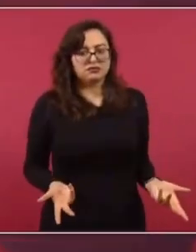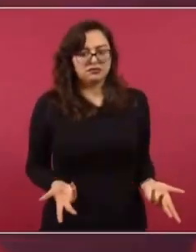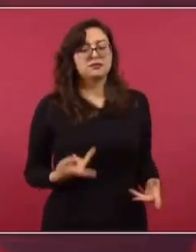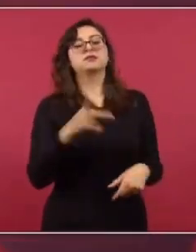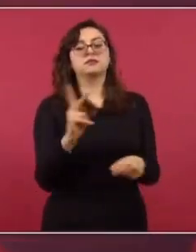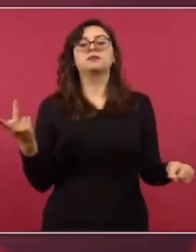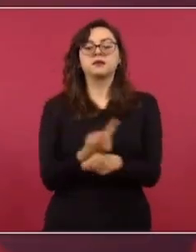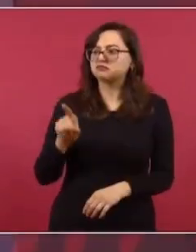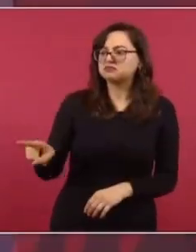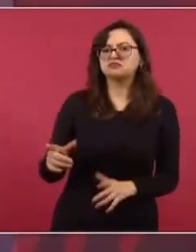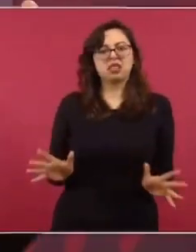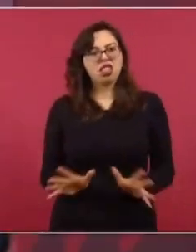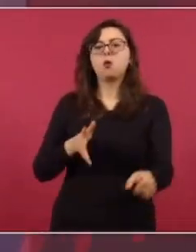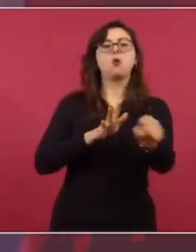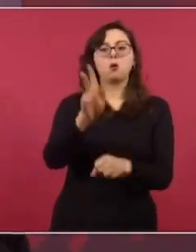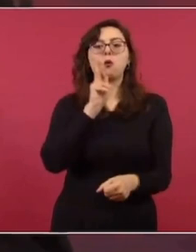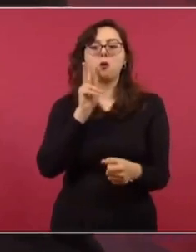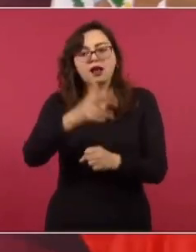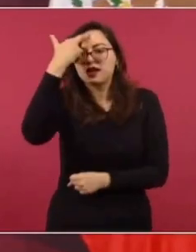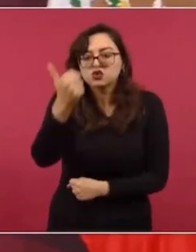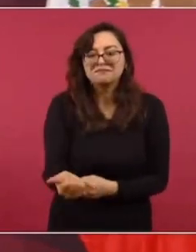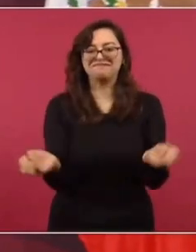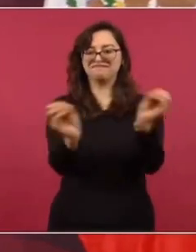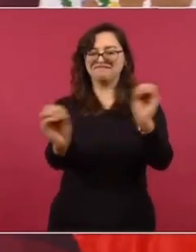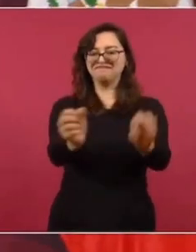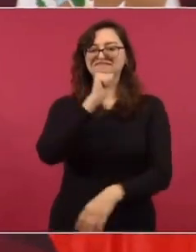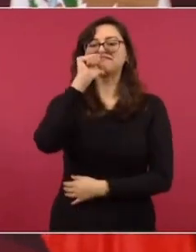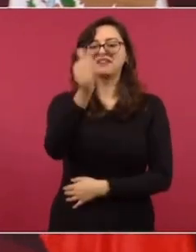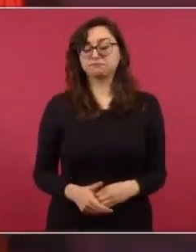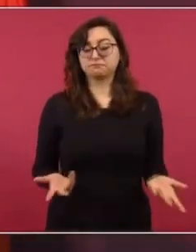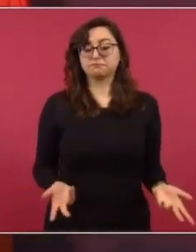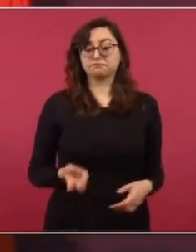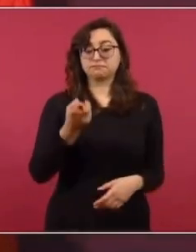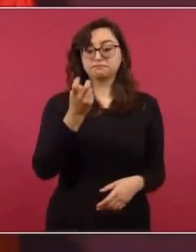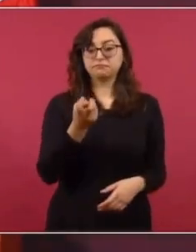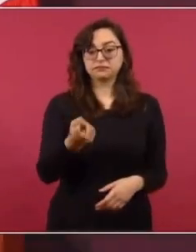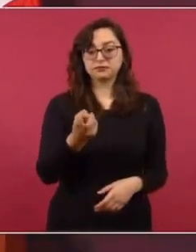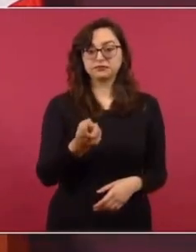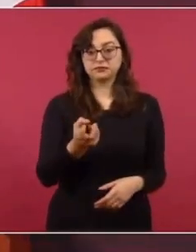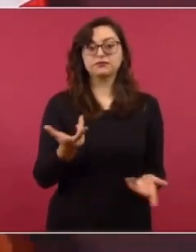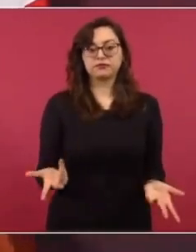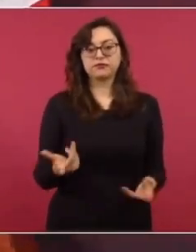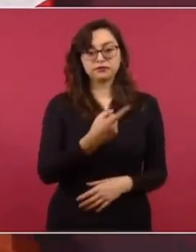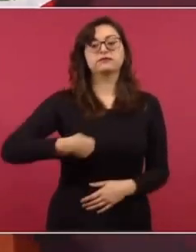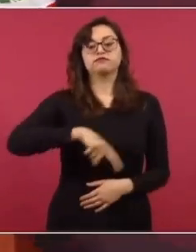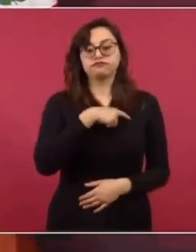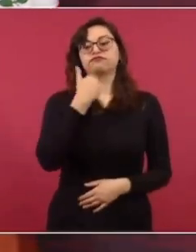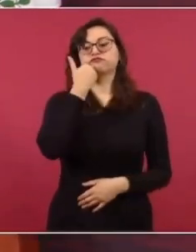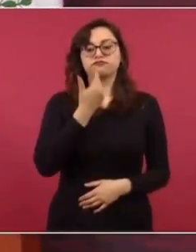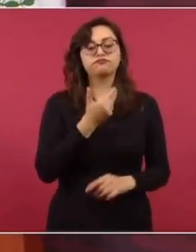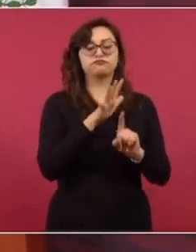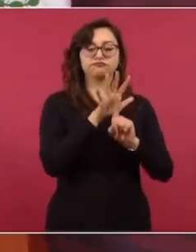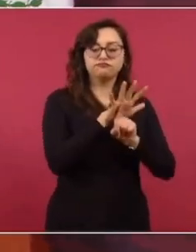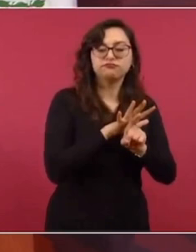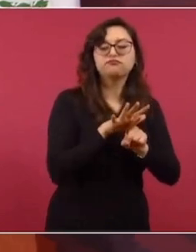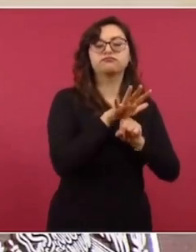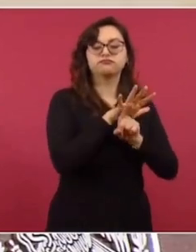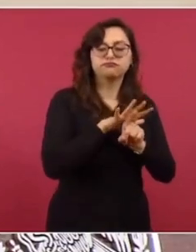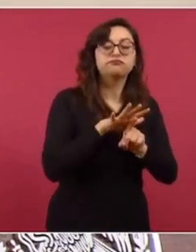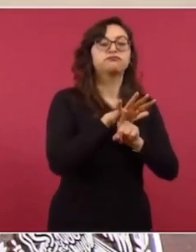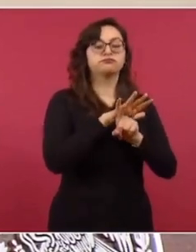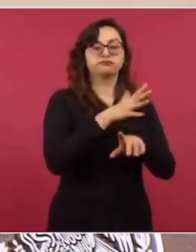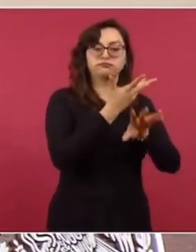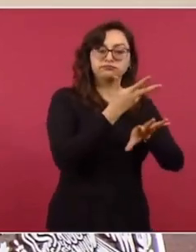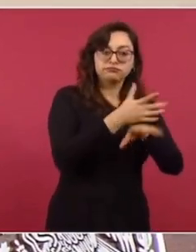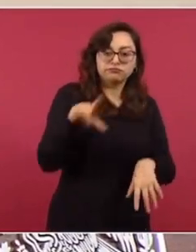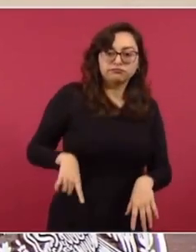los hechos? Las pruebas. Nada. Pura carga ideológica. Nosotros vamos a buscar, convencer, persuadir al